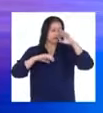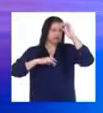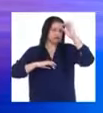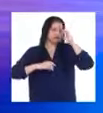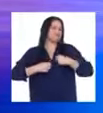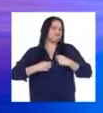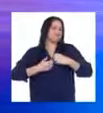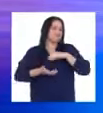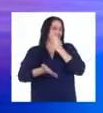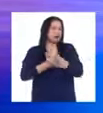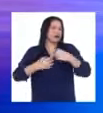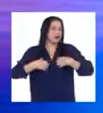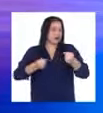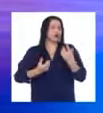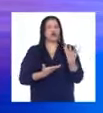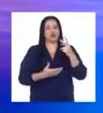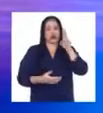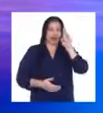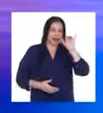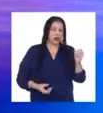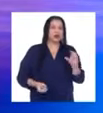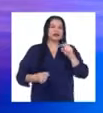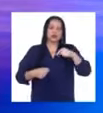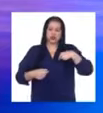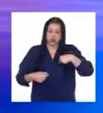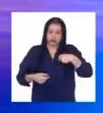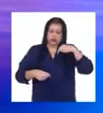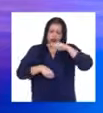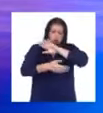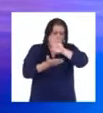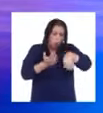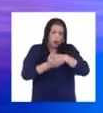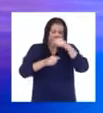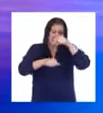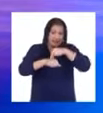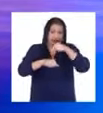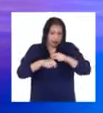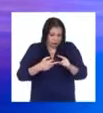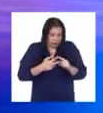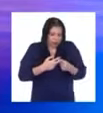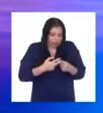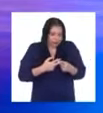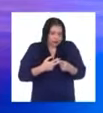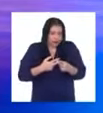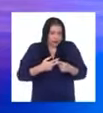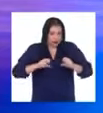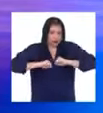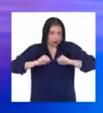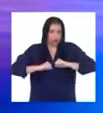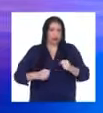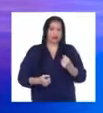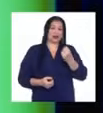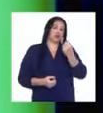enseñando durante todo el trayecto de mi vida deportiva, desde que me inicié a los 12 años.